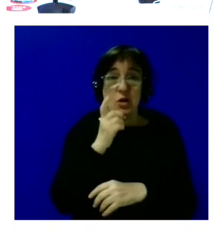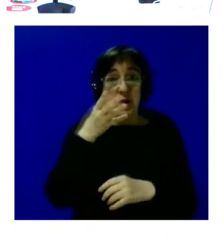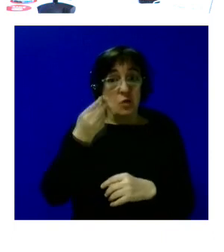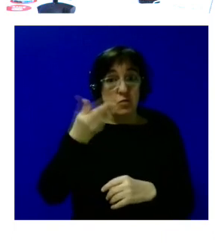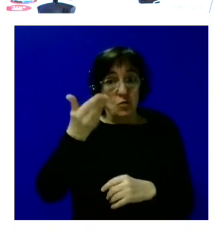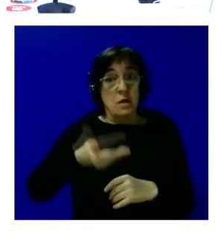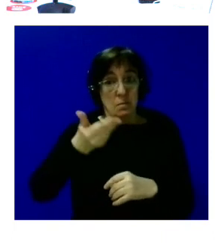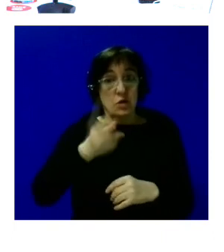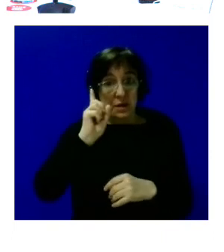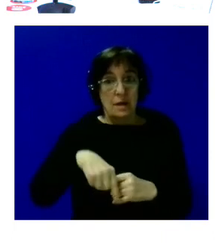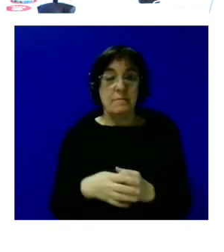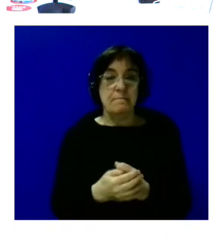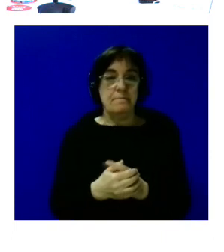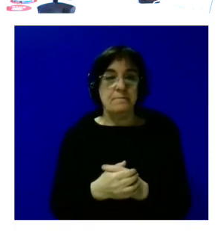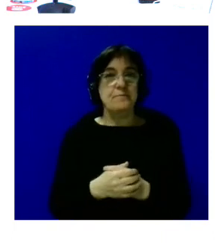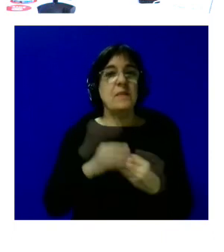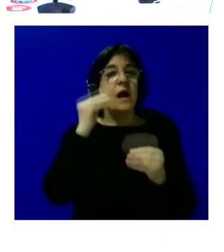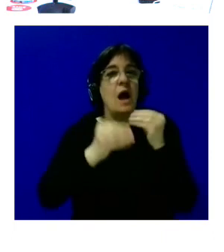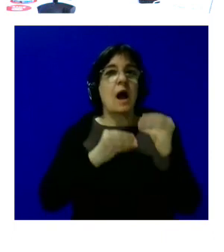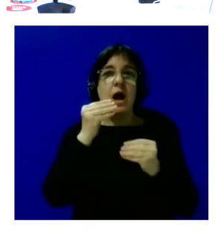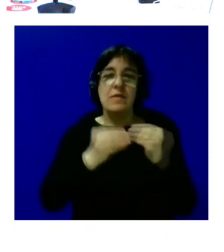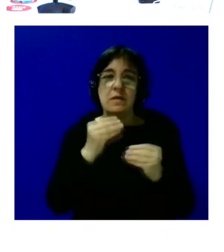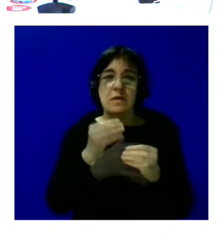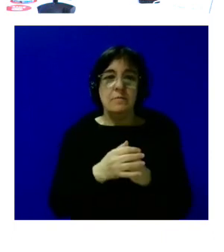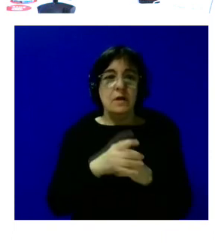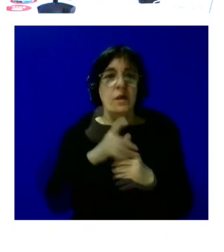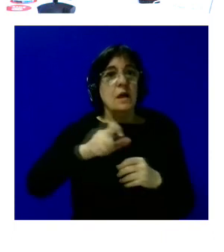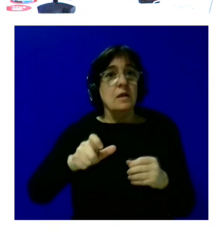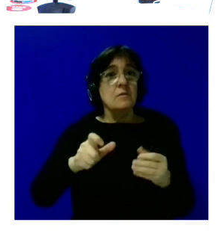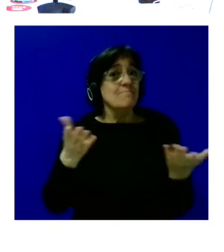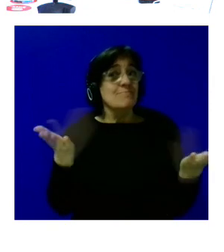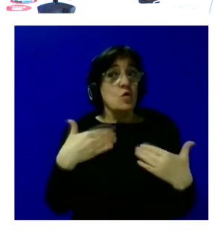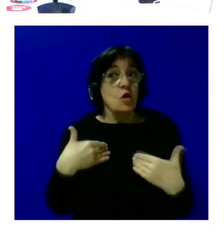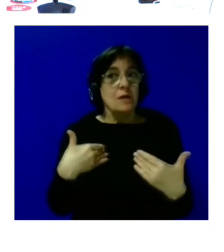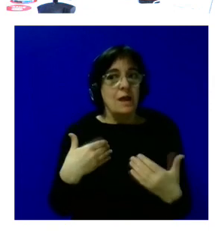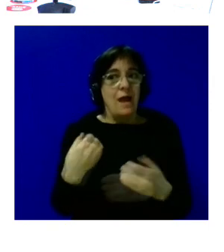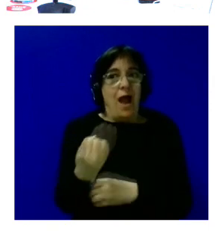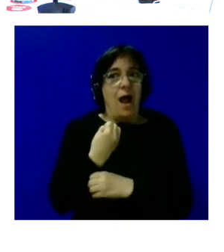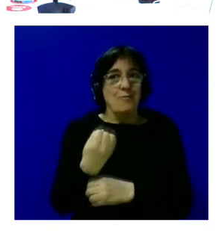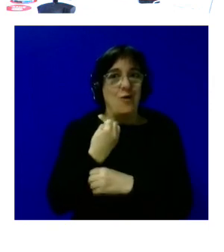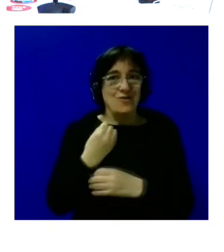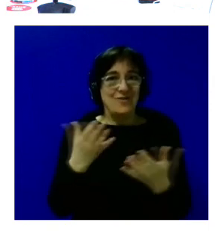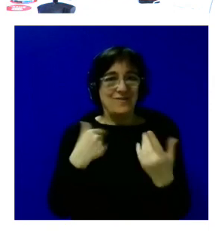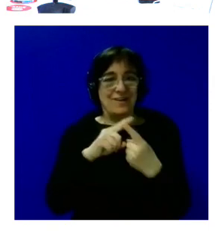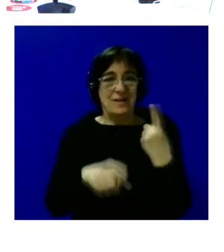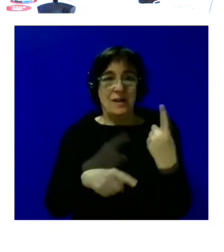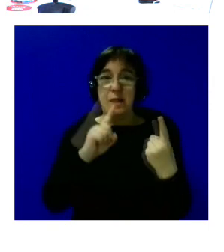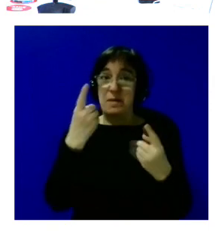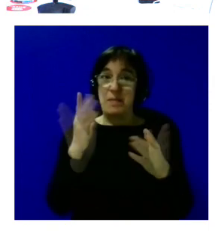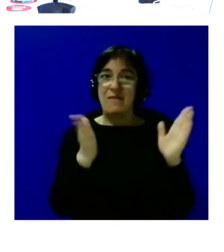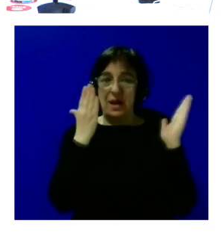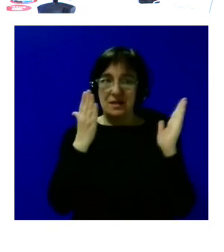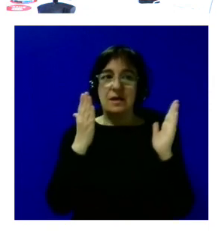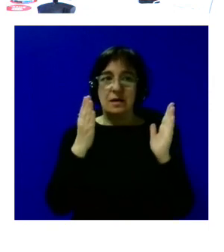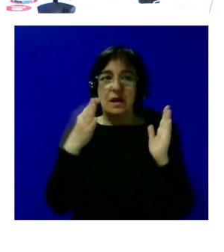veces establecemos que hay gente que no tiene ese círculo de apoyo entonces la primera fase será